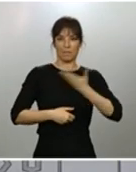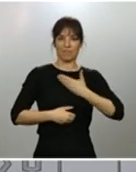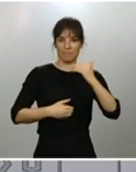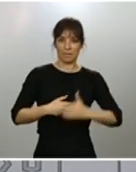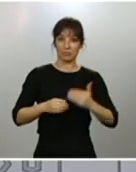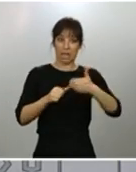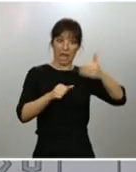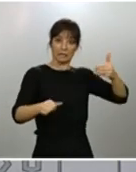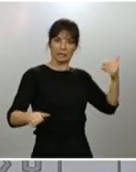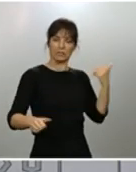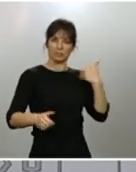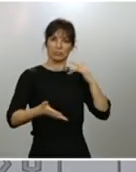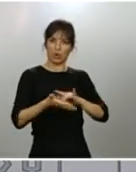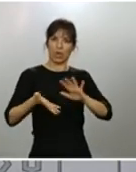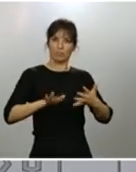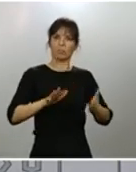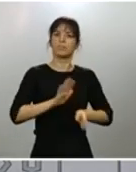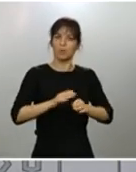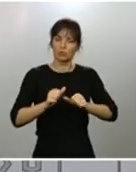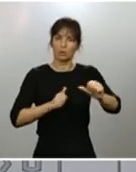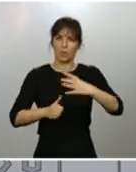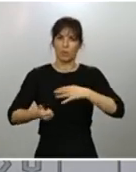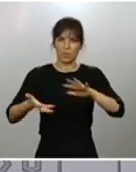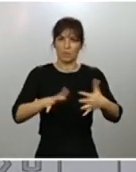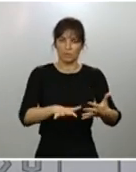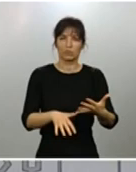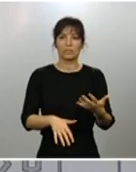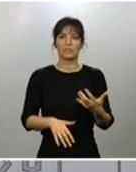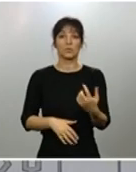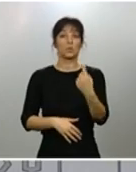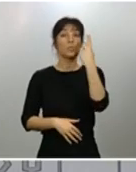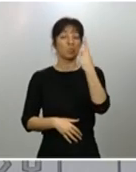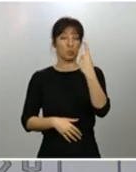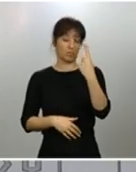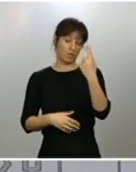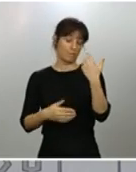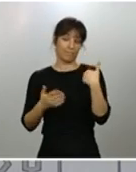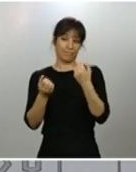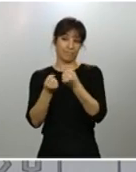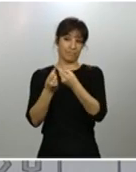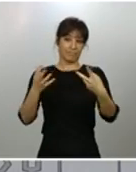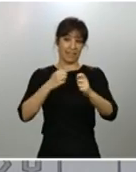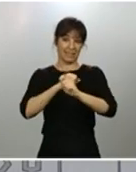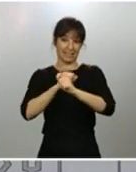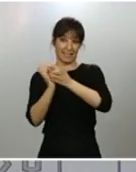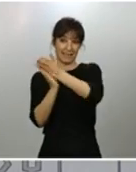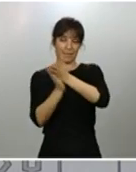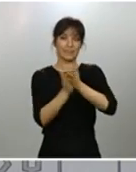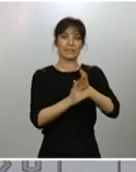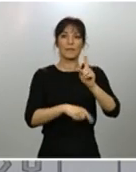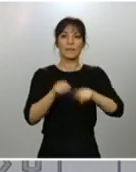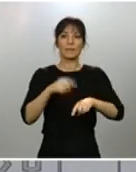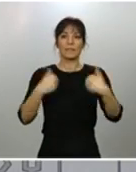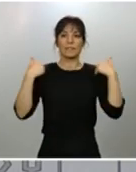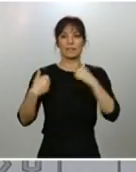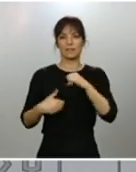muy poco y las podemos seguir aplicando en el futuro. Y una gran parte de ellas dependen de la responsabilidad personal, de